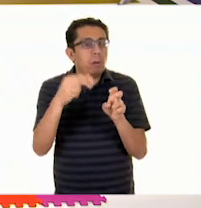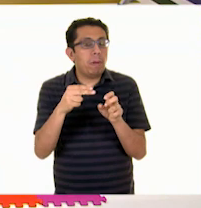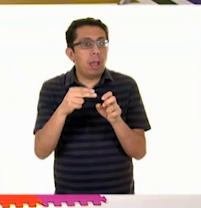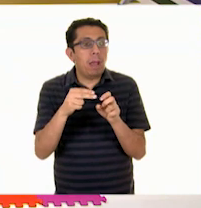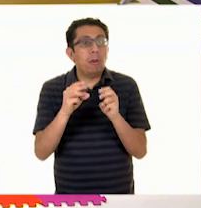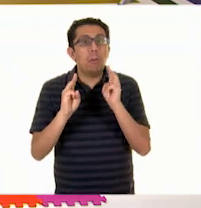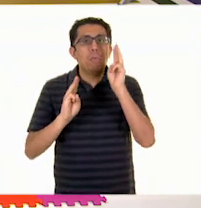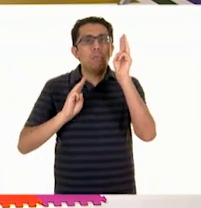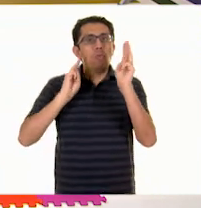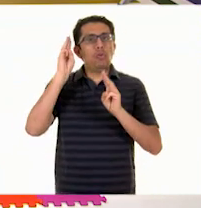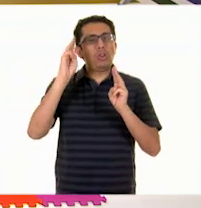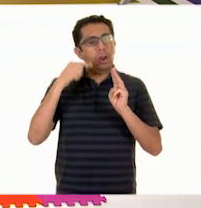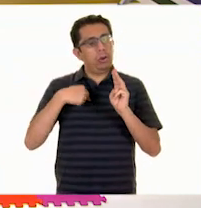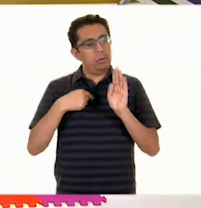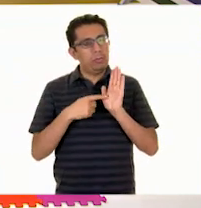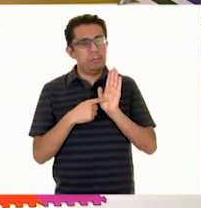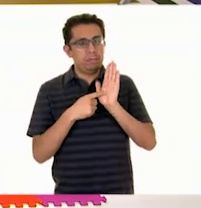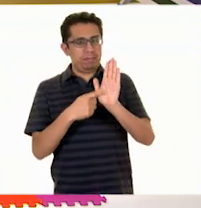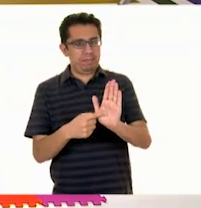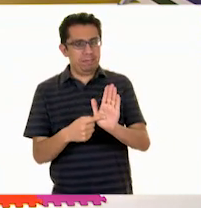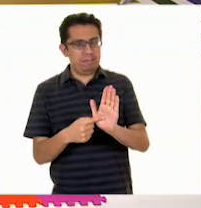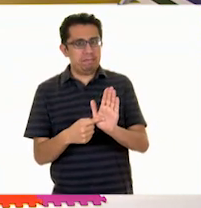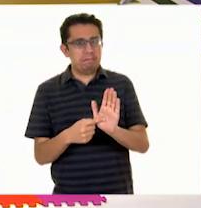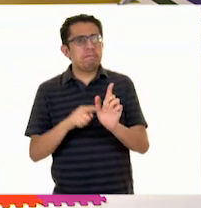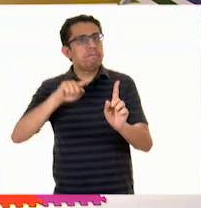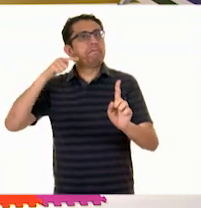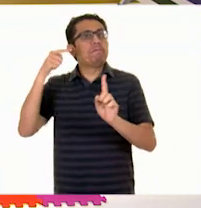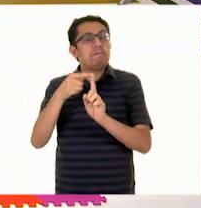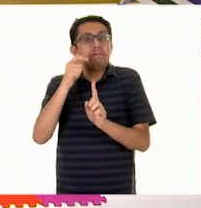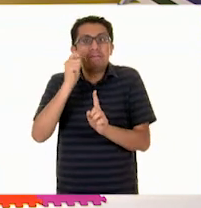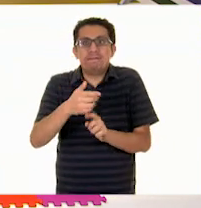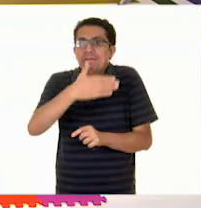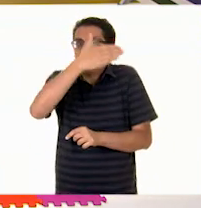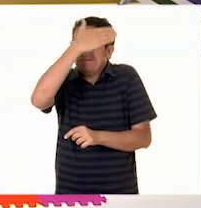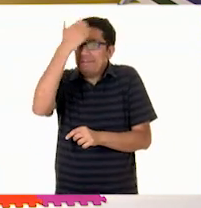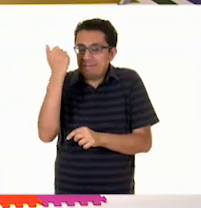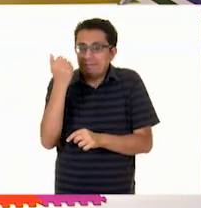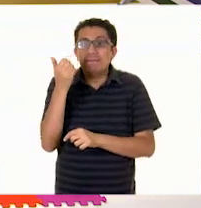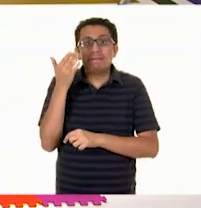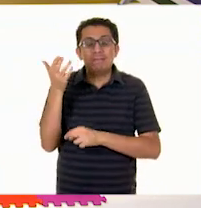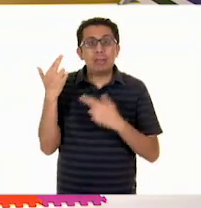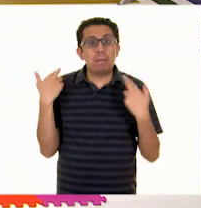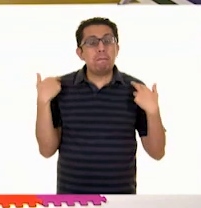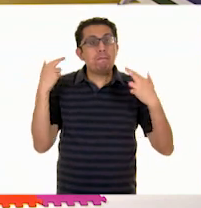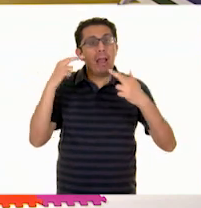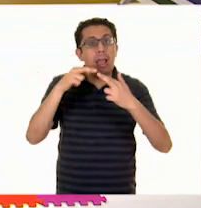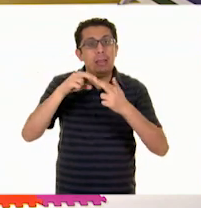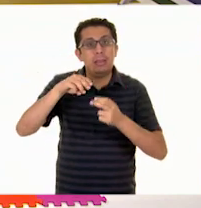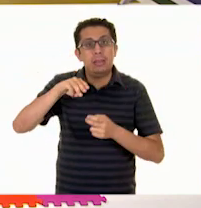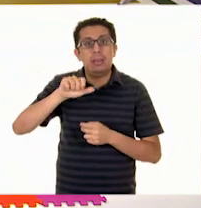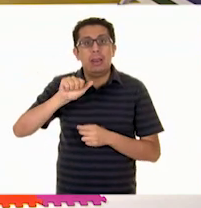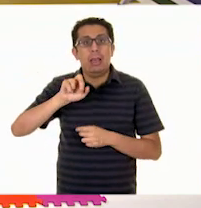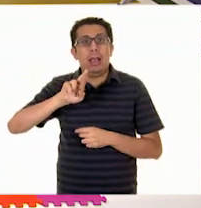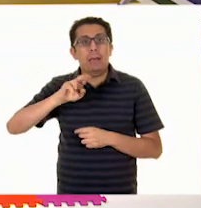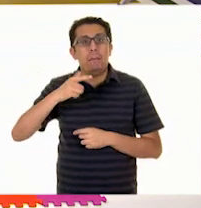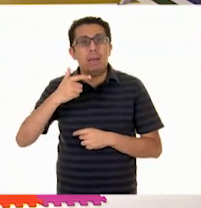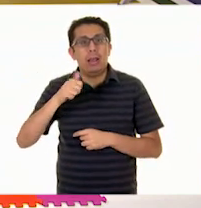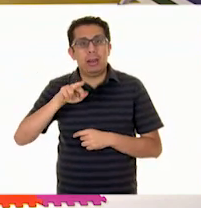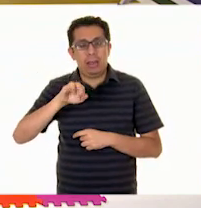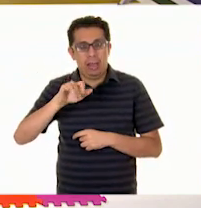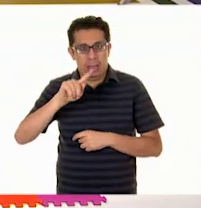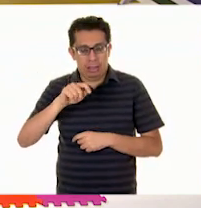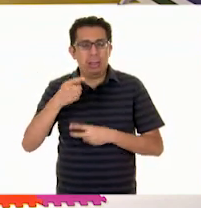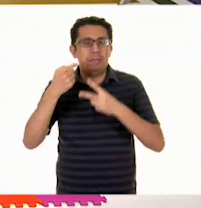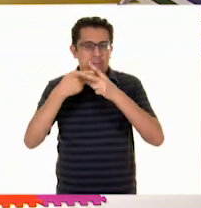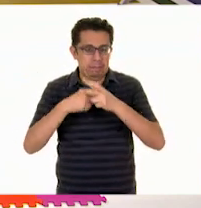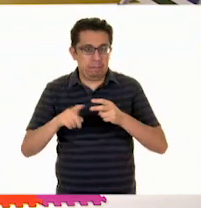Museo Sobre Mí. ¿De qué se tratará? No lo sabemos, así que vamos a pedirle a la maestra Margarita que se acerque para que comience la clase. ¡Hola,